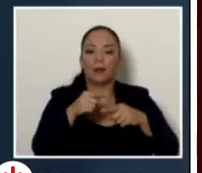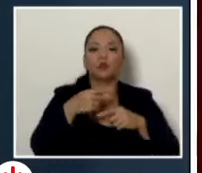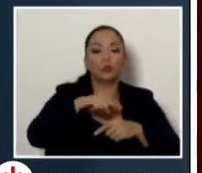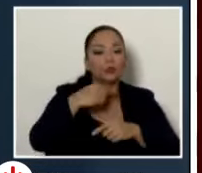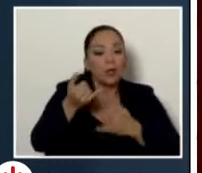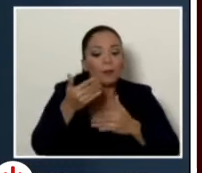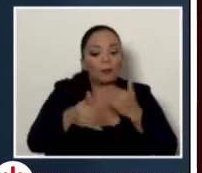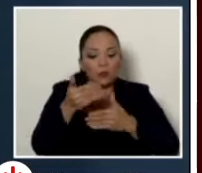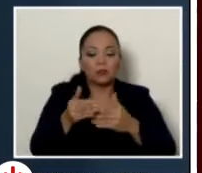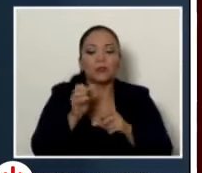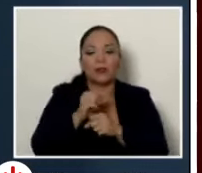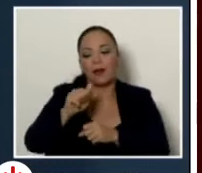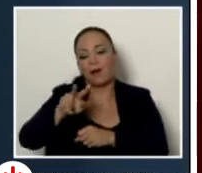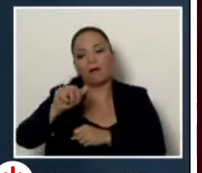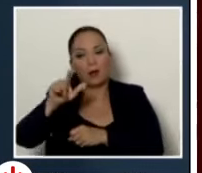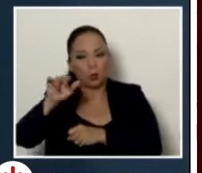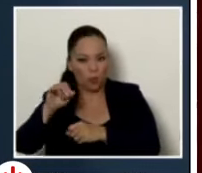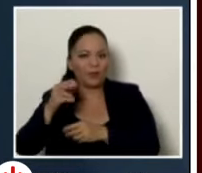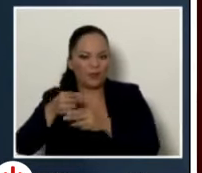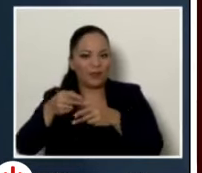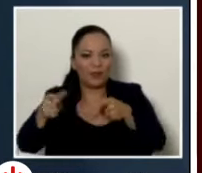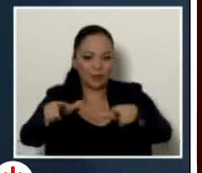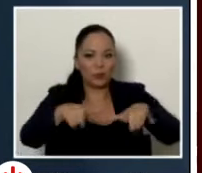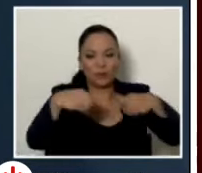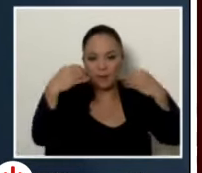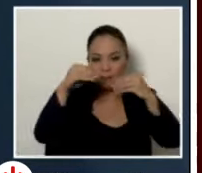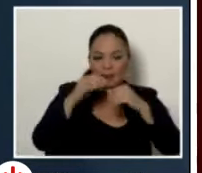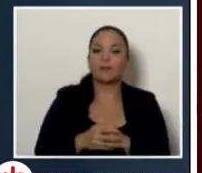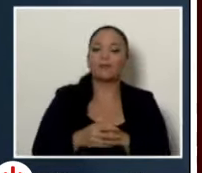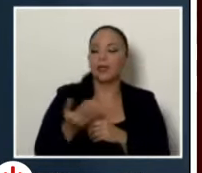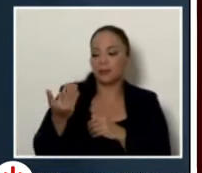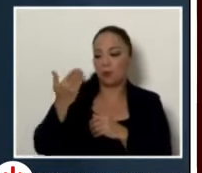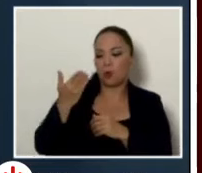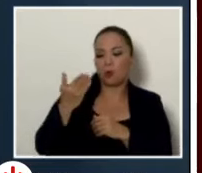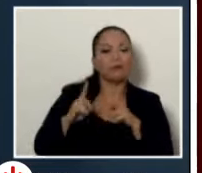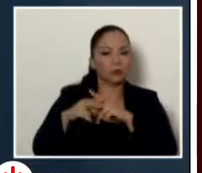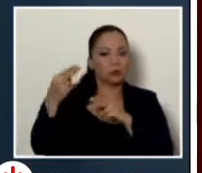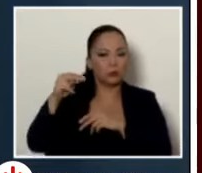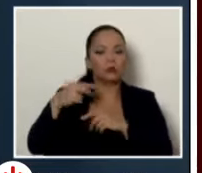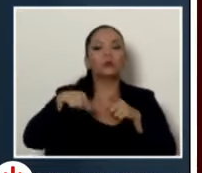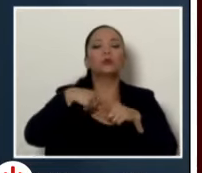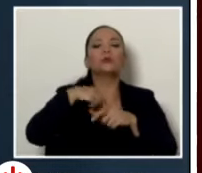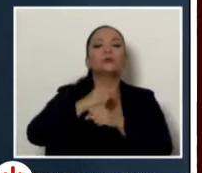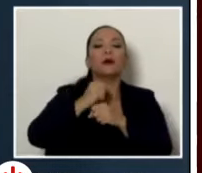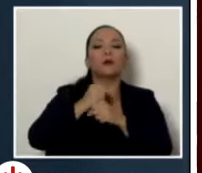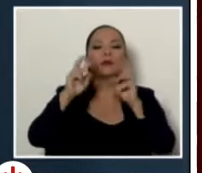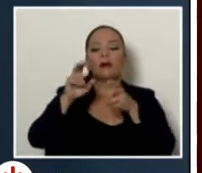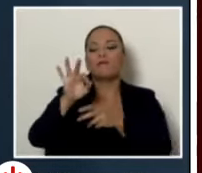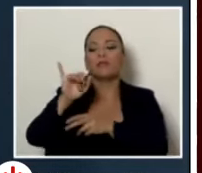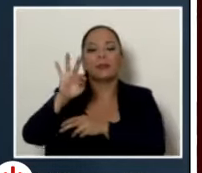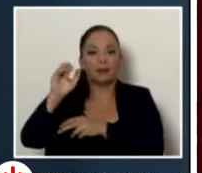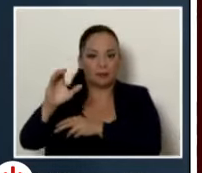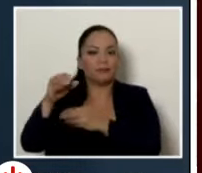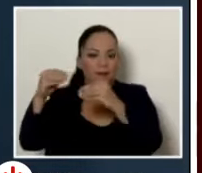hace poco en las noticias salió que estábamos trabajando con la venta del edificio de FITEC y efectivamente estamos